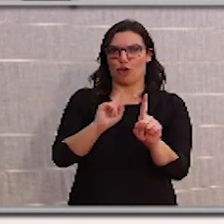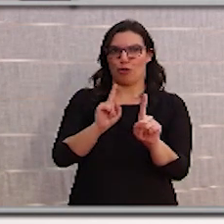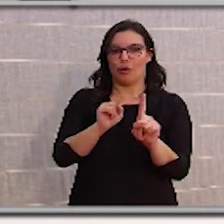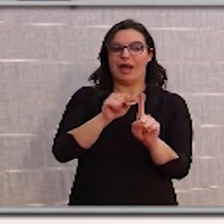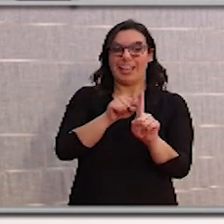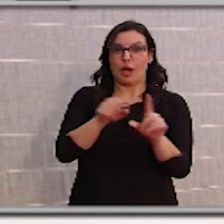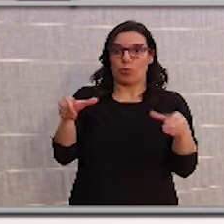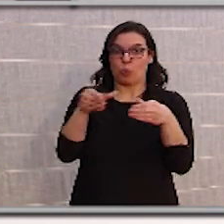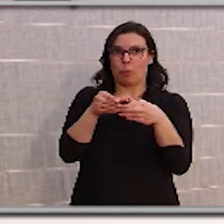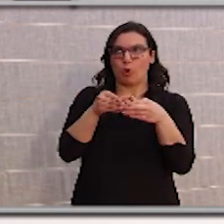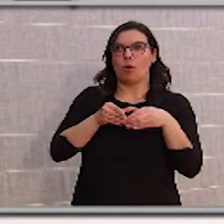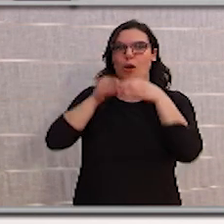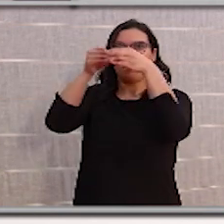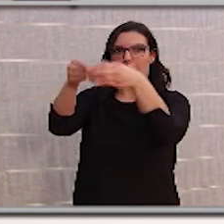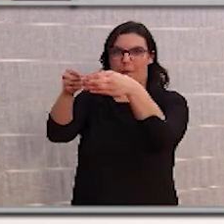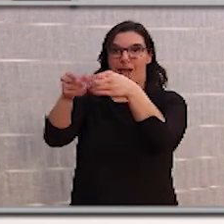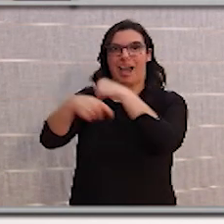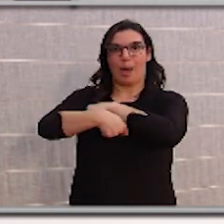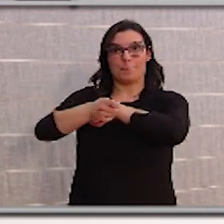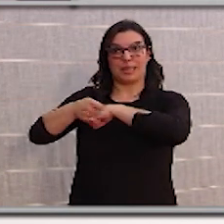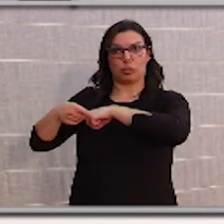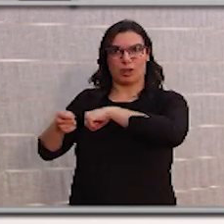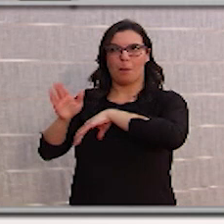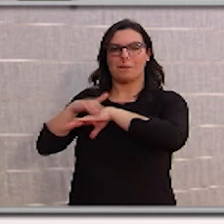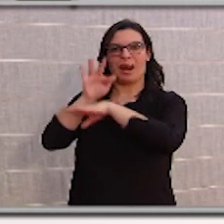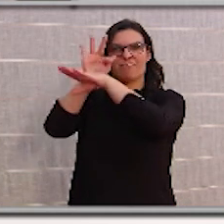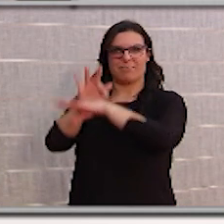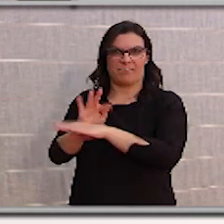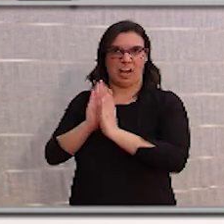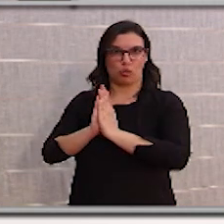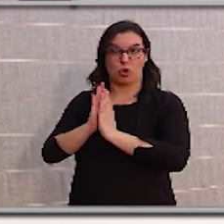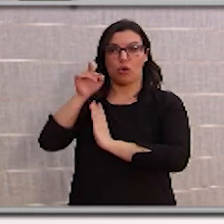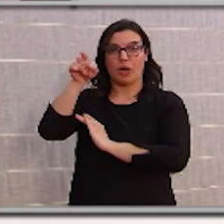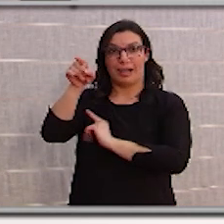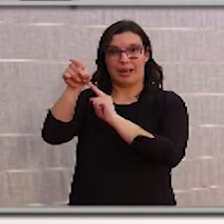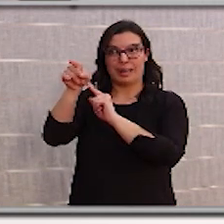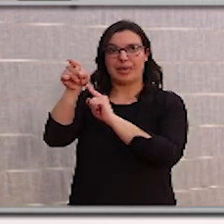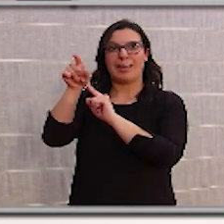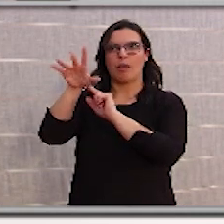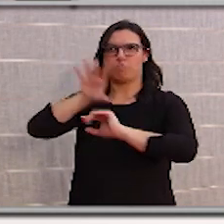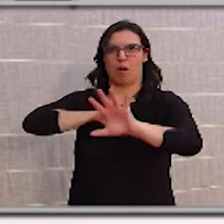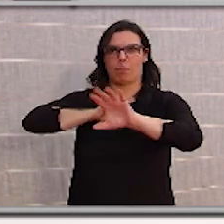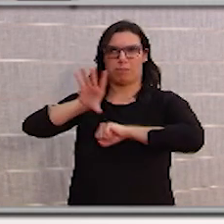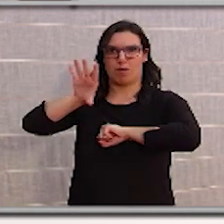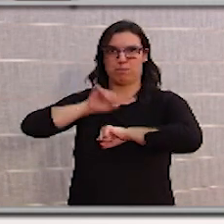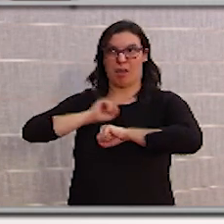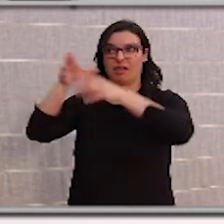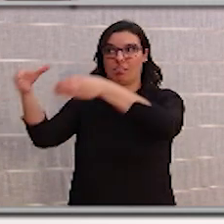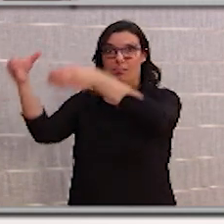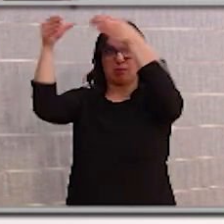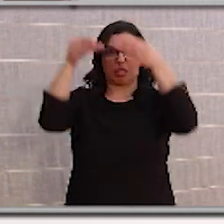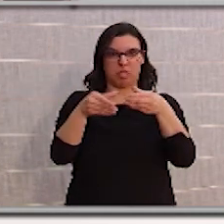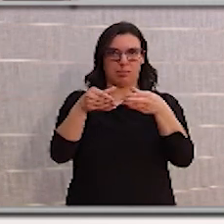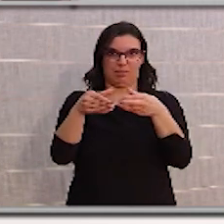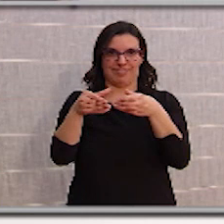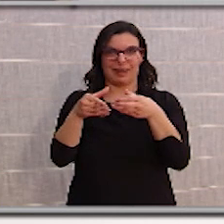velatorio, en el velatorio de Vitoria. Es decir, que varias personas que vinieron de ese velatorio estaban infectados. No